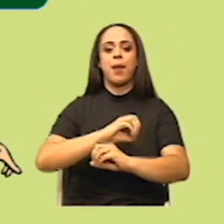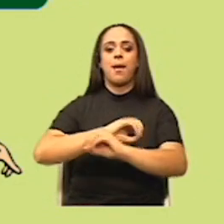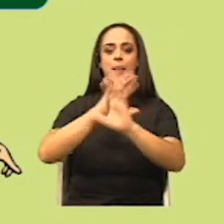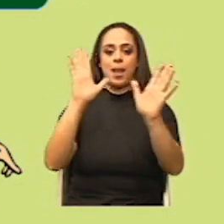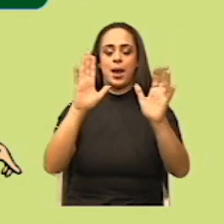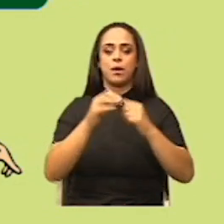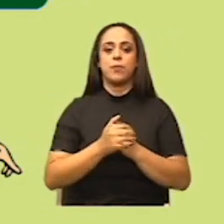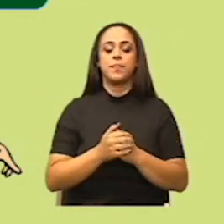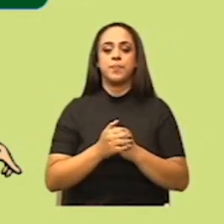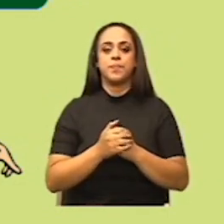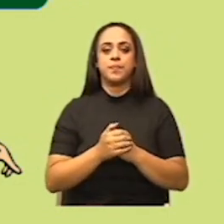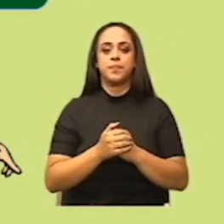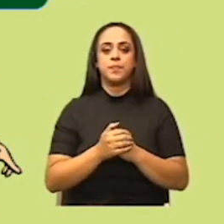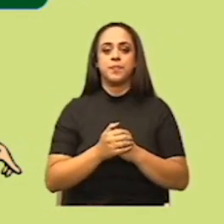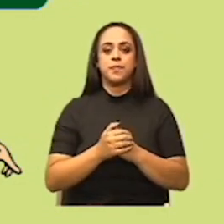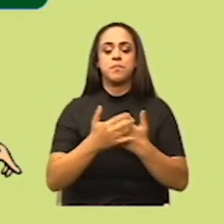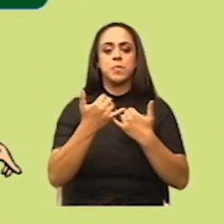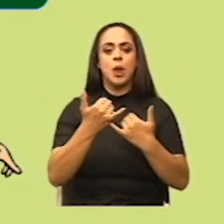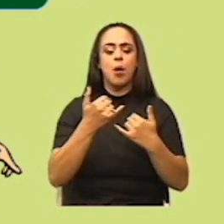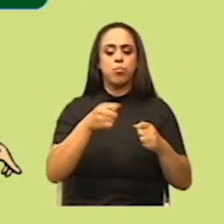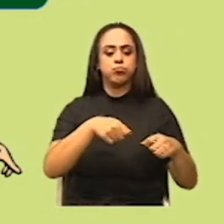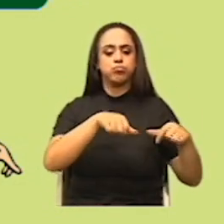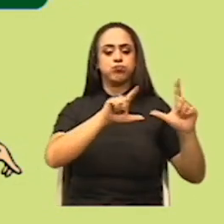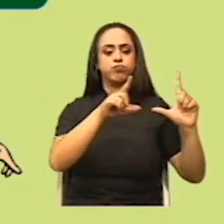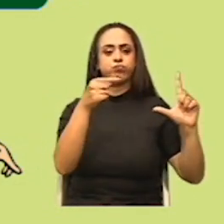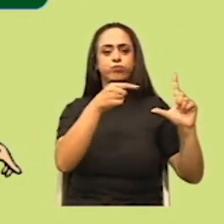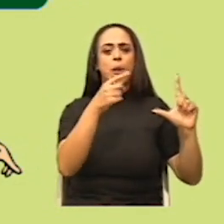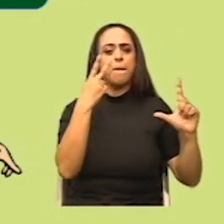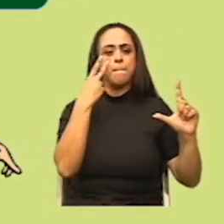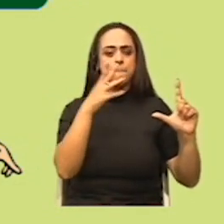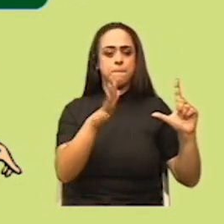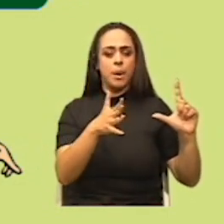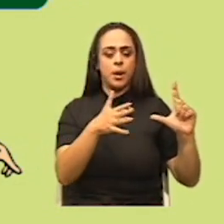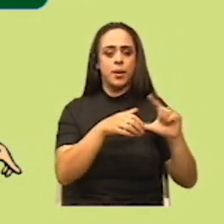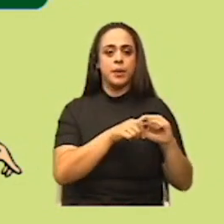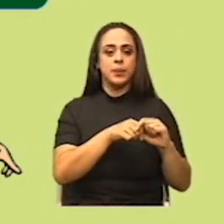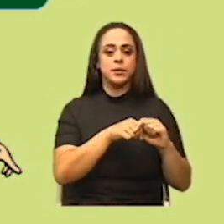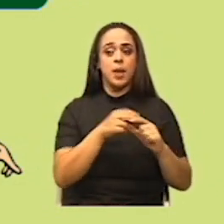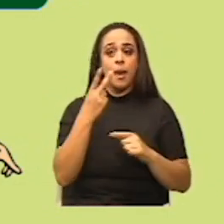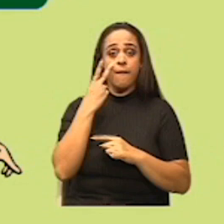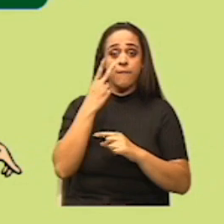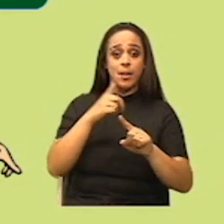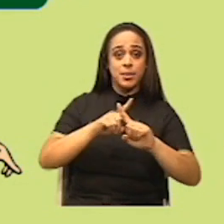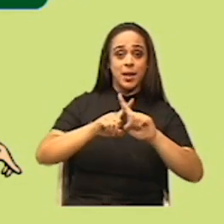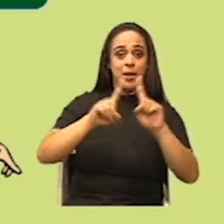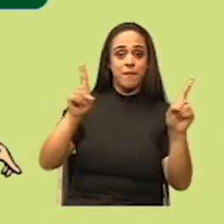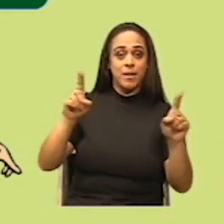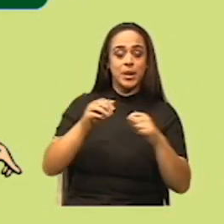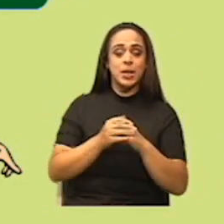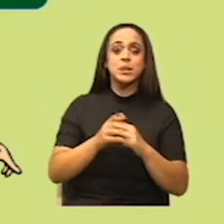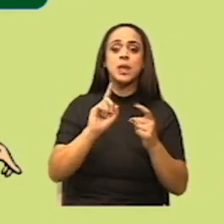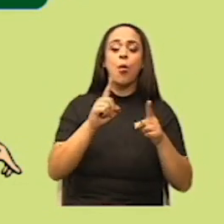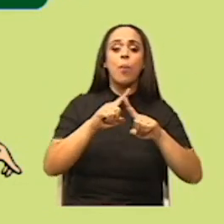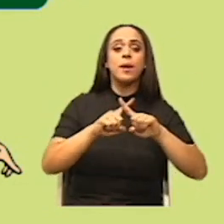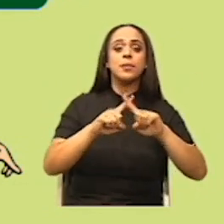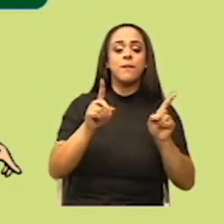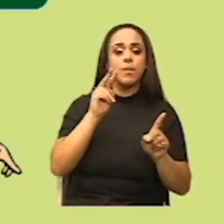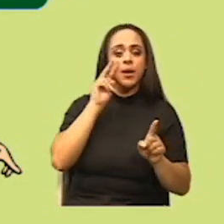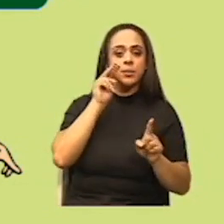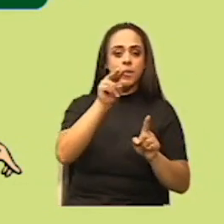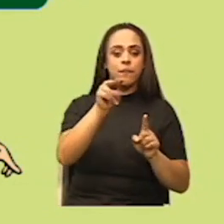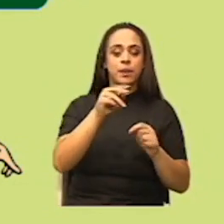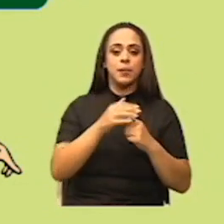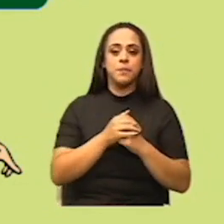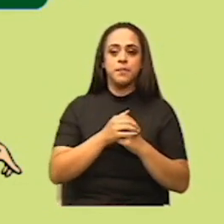Continuamos con una imagen muy similar. Veamos las diferencias. ¿Cuáles diferencias encontramos? Recordamos,